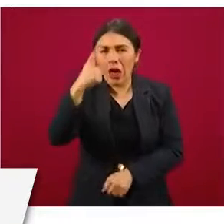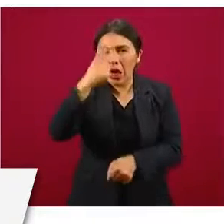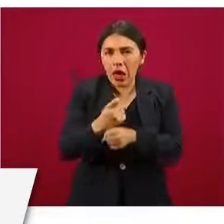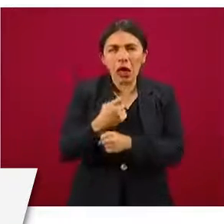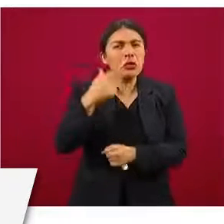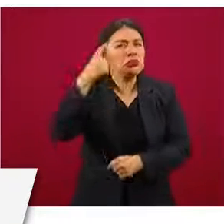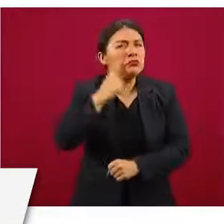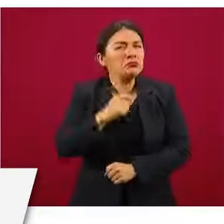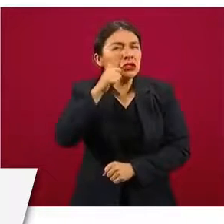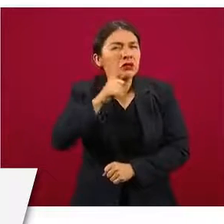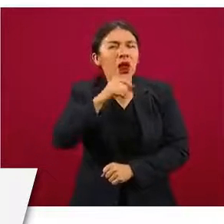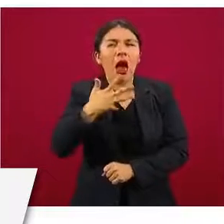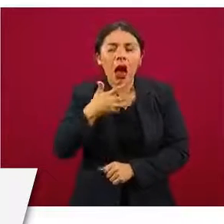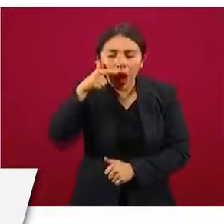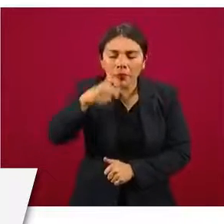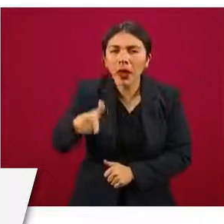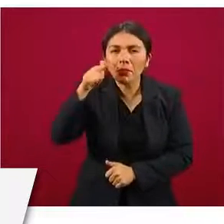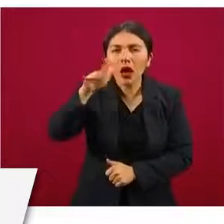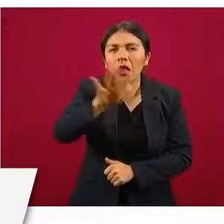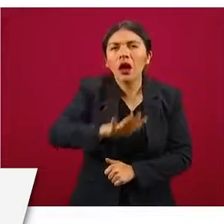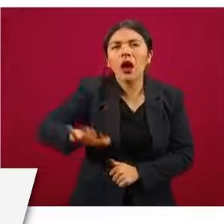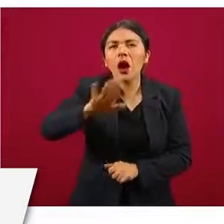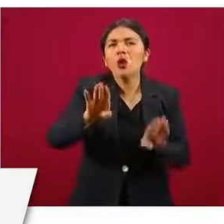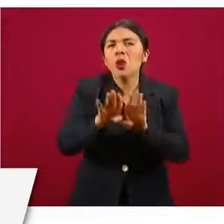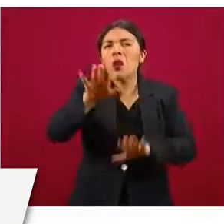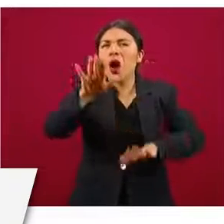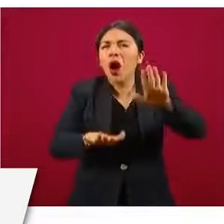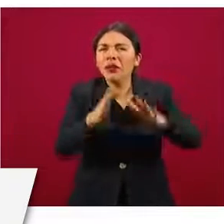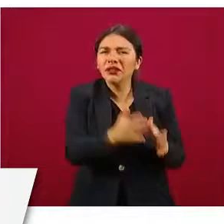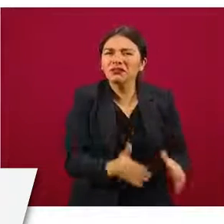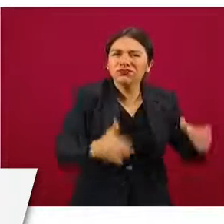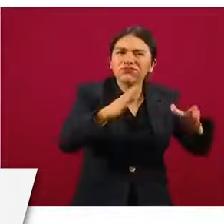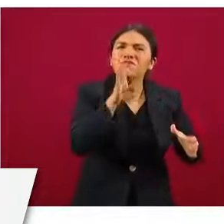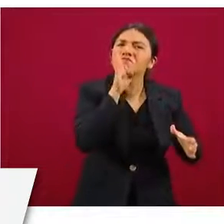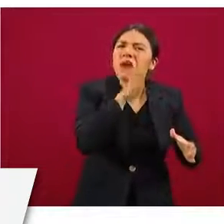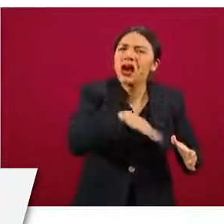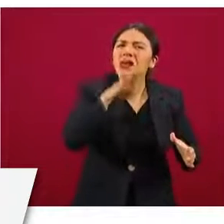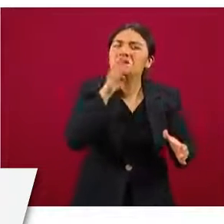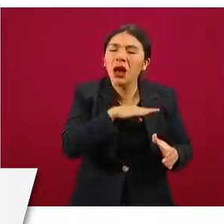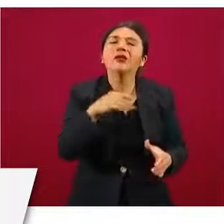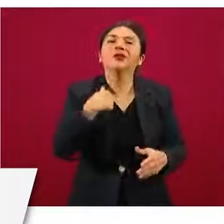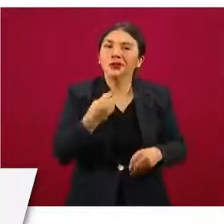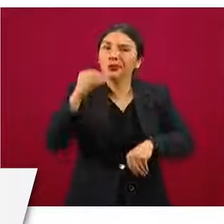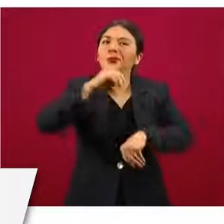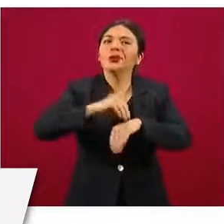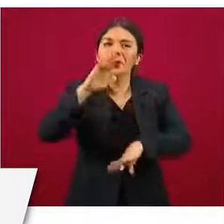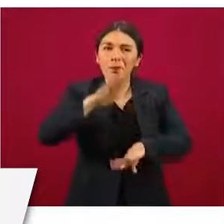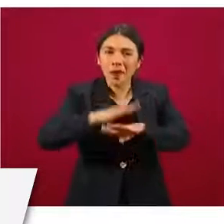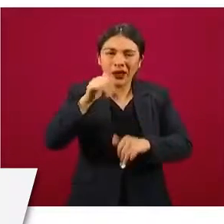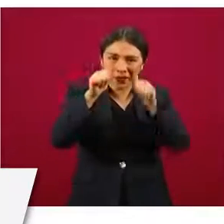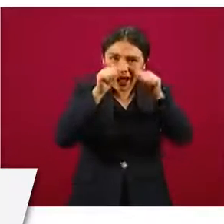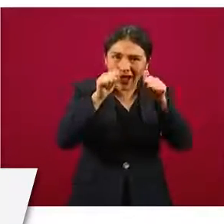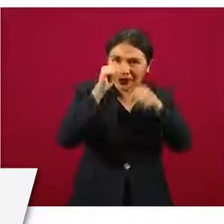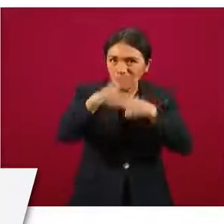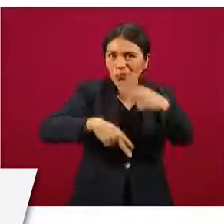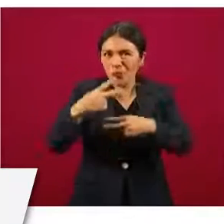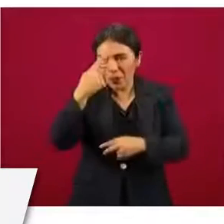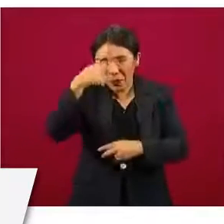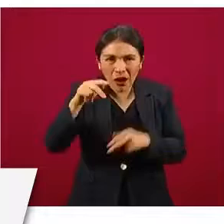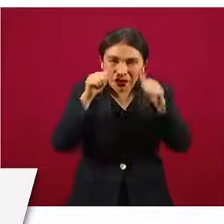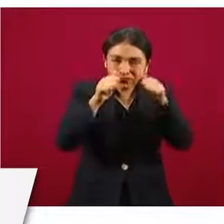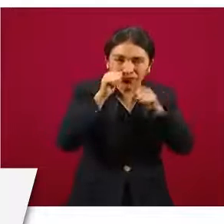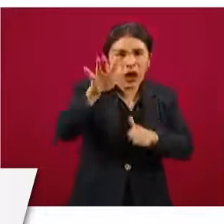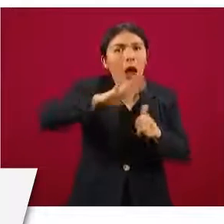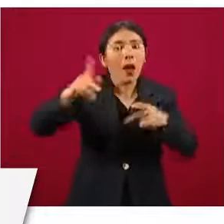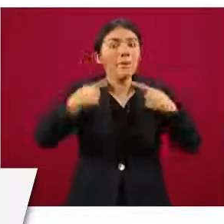ordinaria se encuentran a veces cilindros en mal estado. Vamos a poner más atención y le pedimos más atención